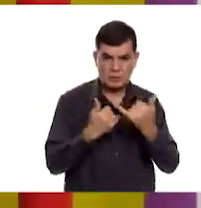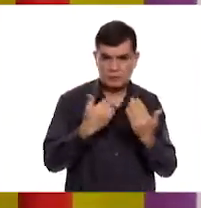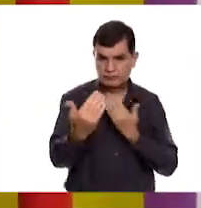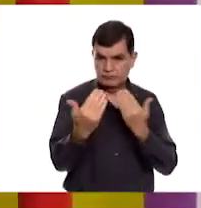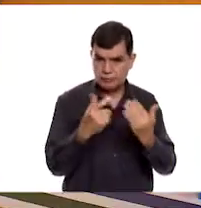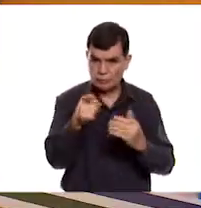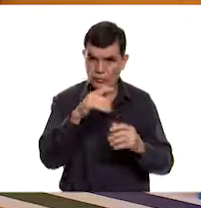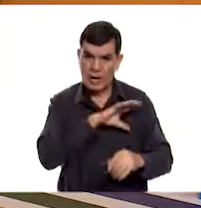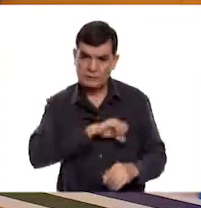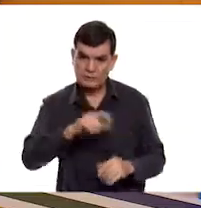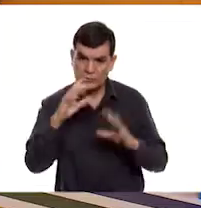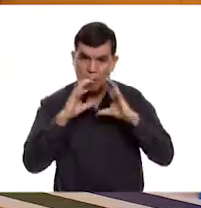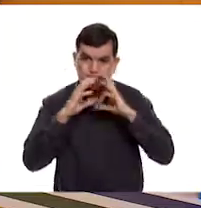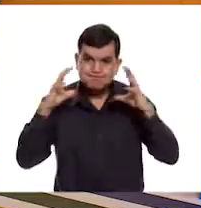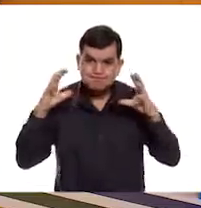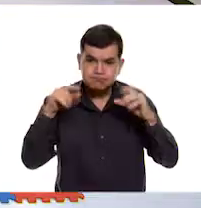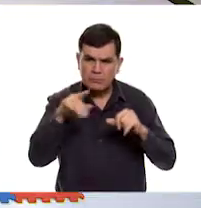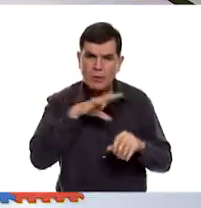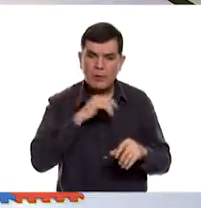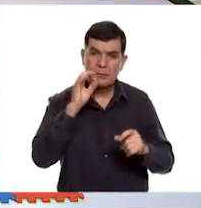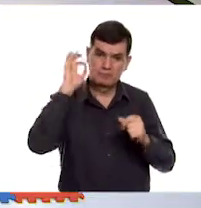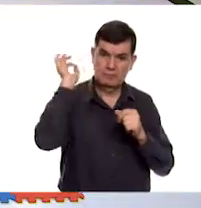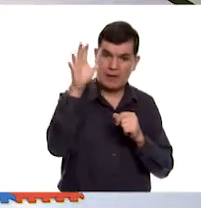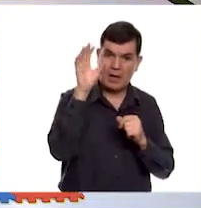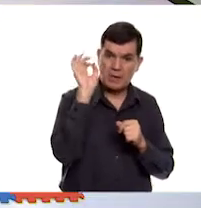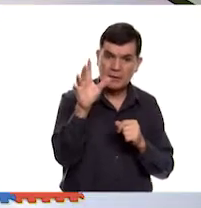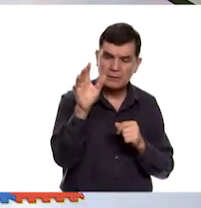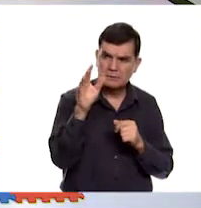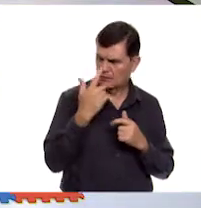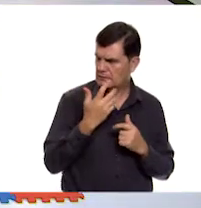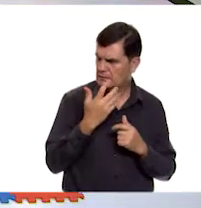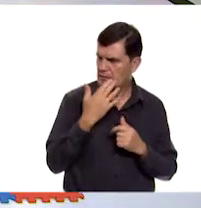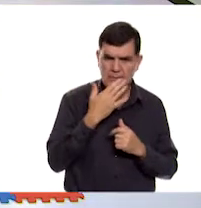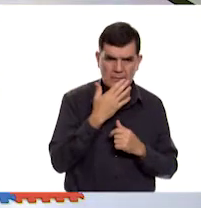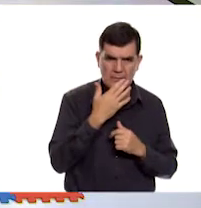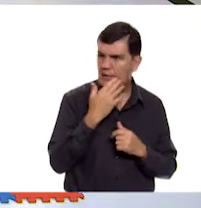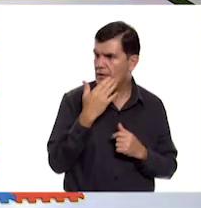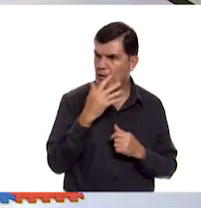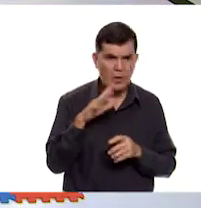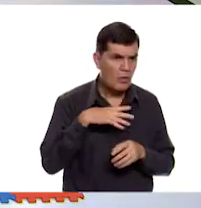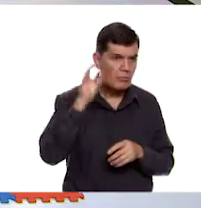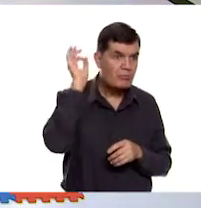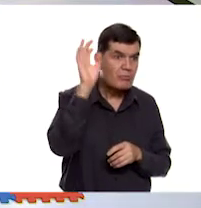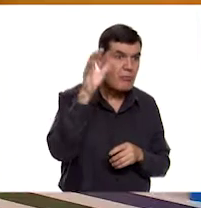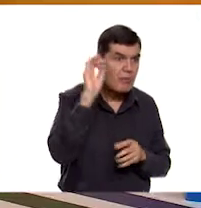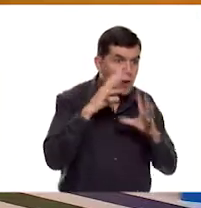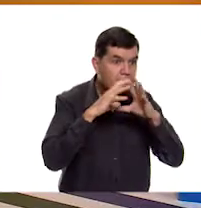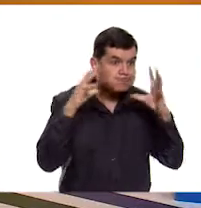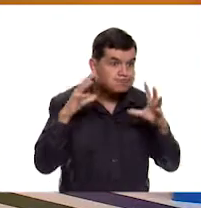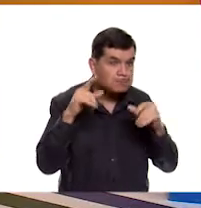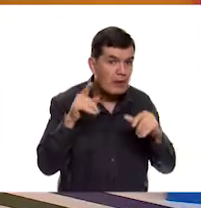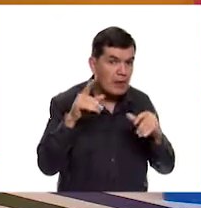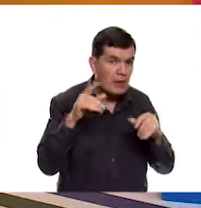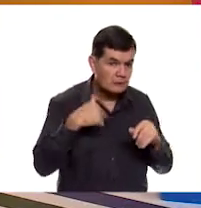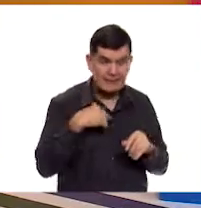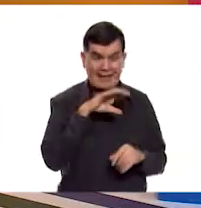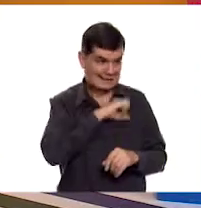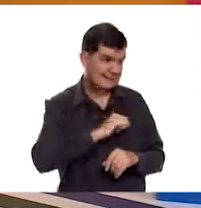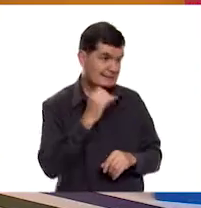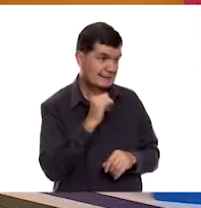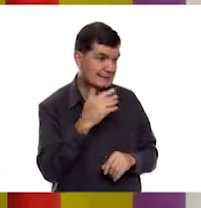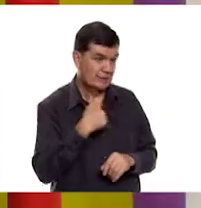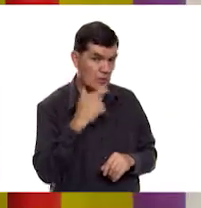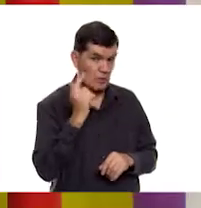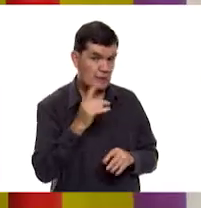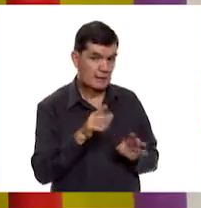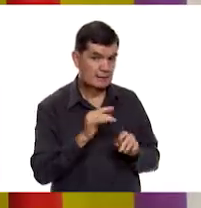globos? ¡Me encantan! ¿Los dardos? ¿Los dardos? ¡Se trata de tirar dardos al globo! ¡Me gusta mucho! Exactamente, pero